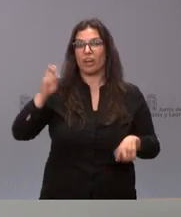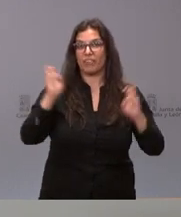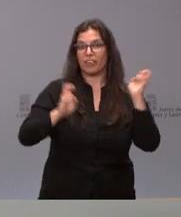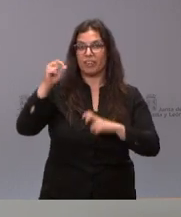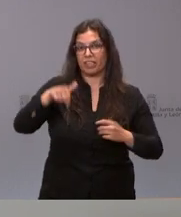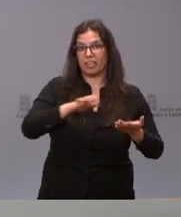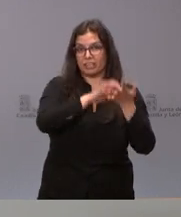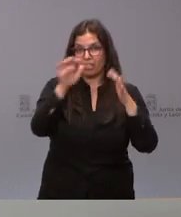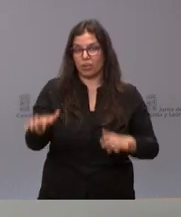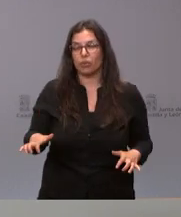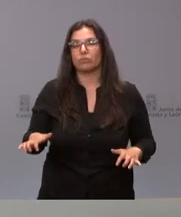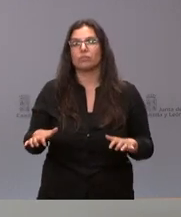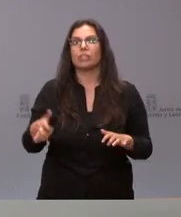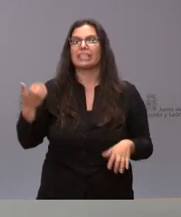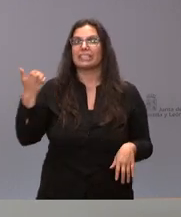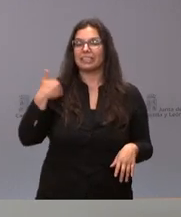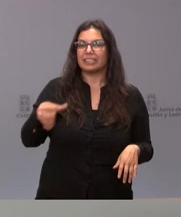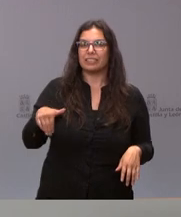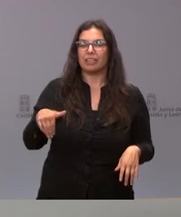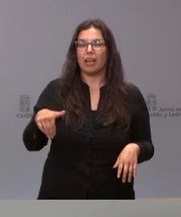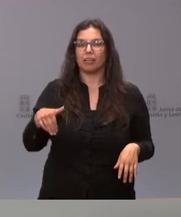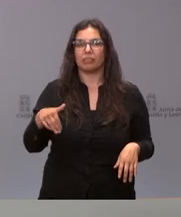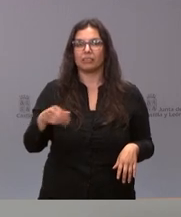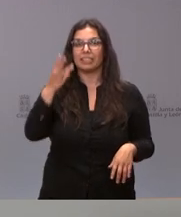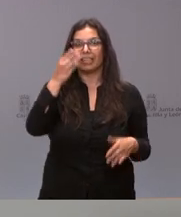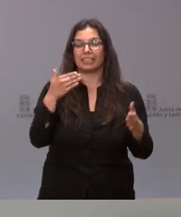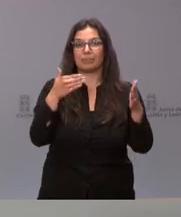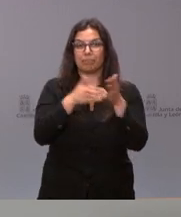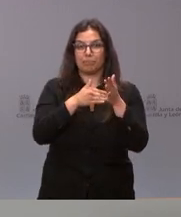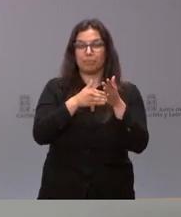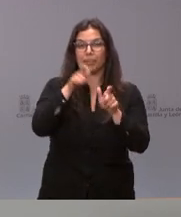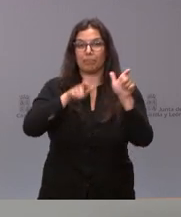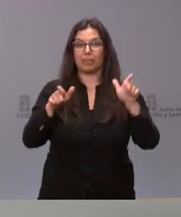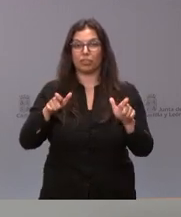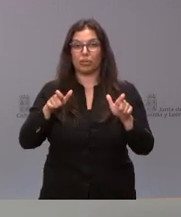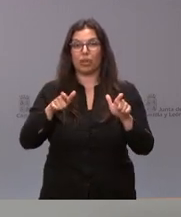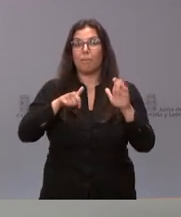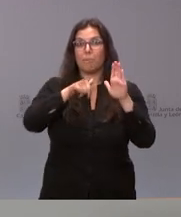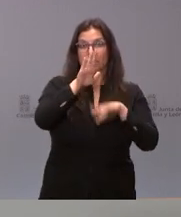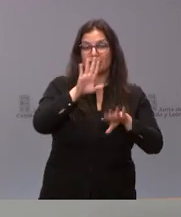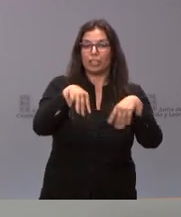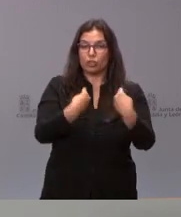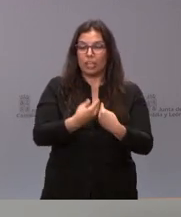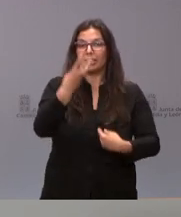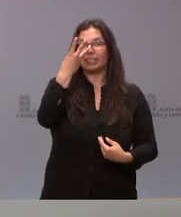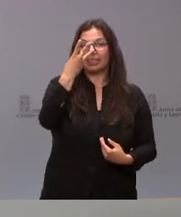nuestra comunidad autónoma. Hemos superado la cifra de 3.000 personas y estamos en 3